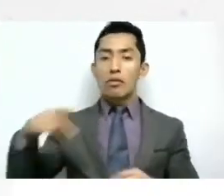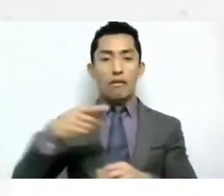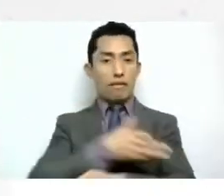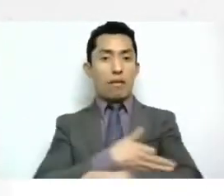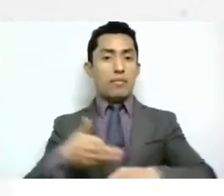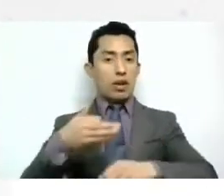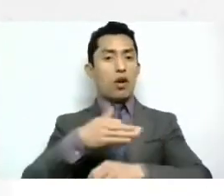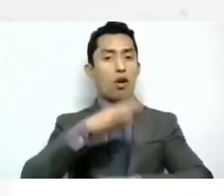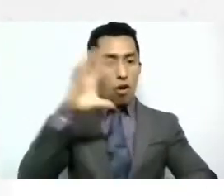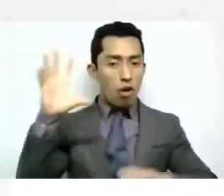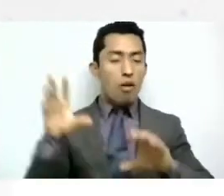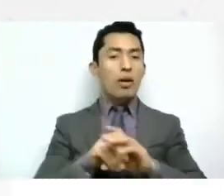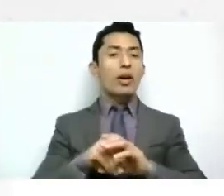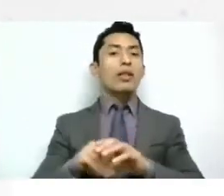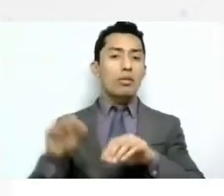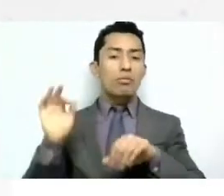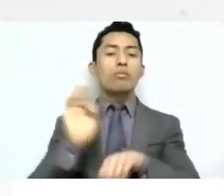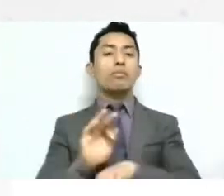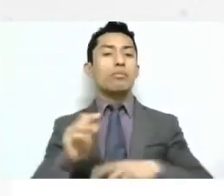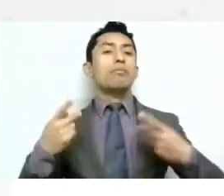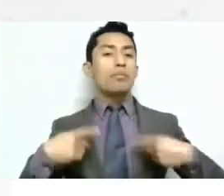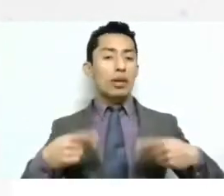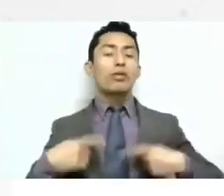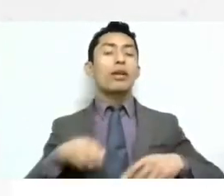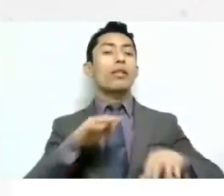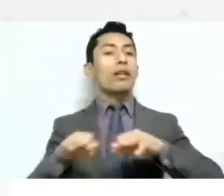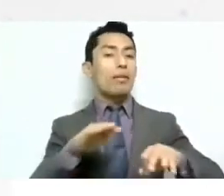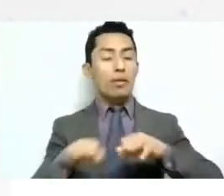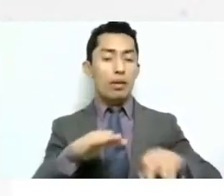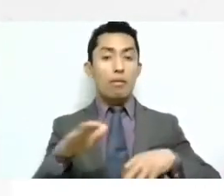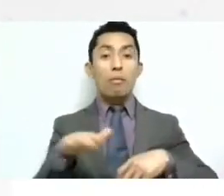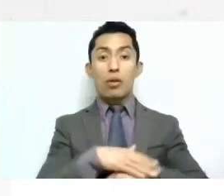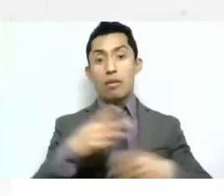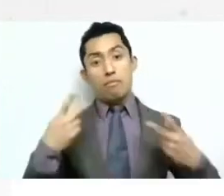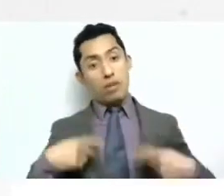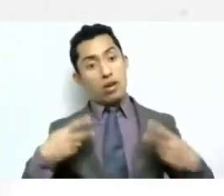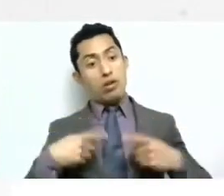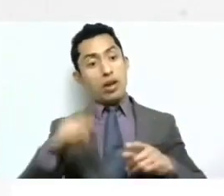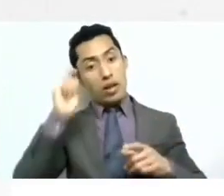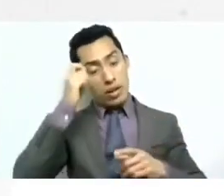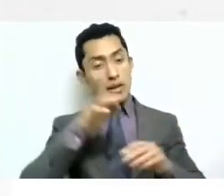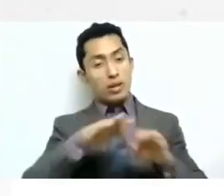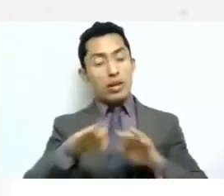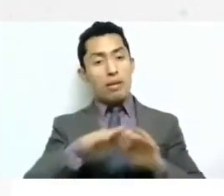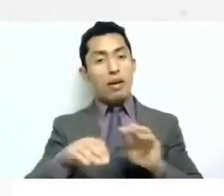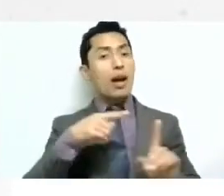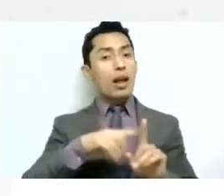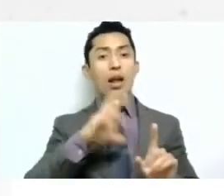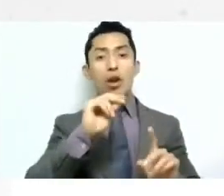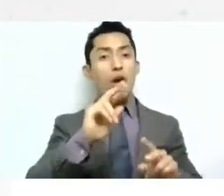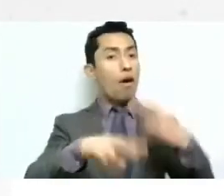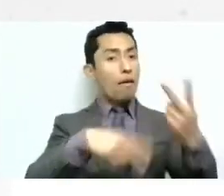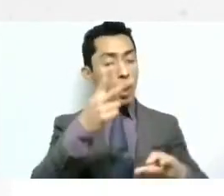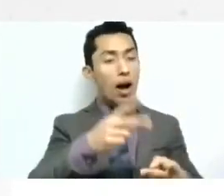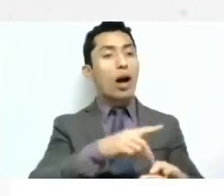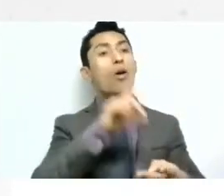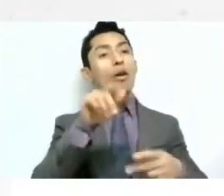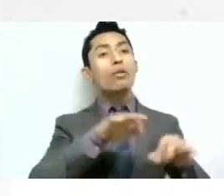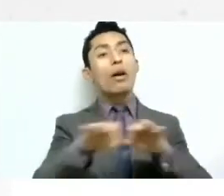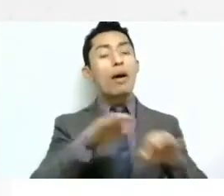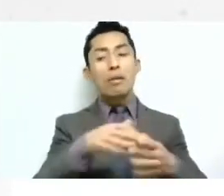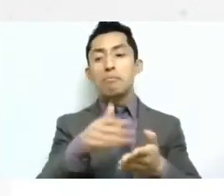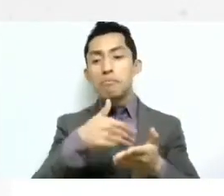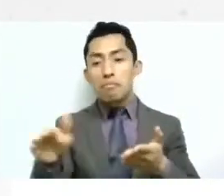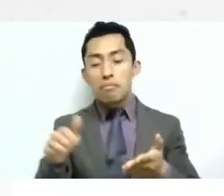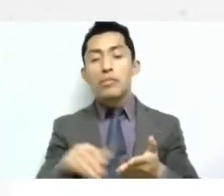cómo proteger al trabajador porque evidentemente si el trabajador no va pierde el derecho pierde el trabajo pierde